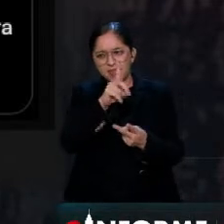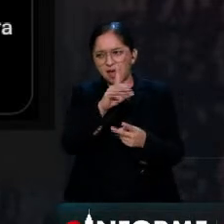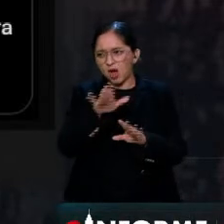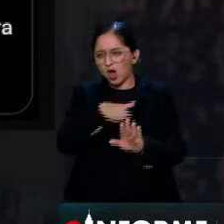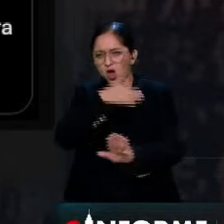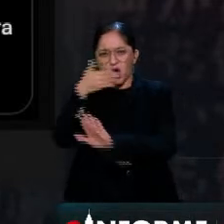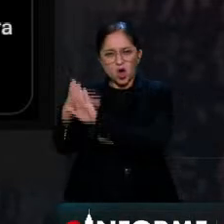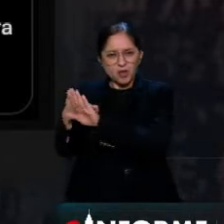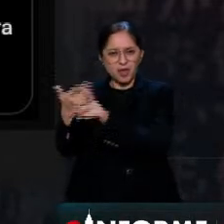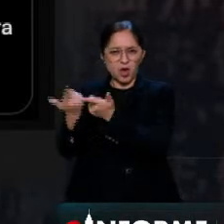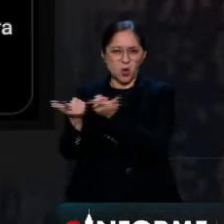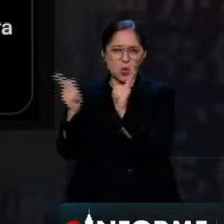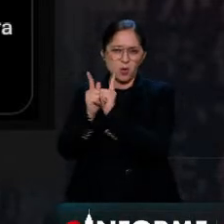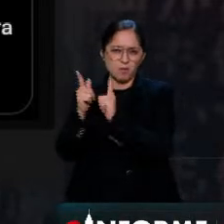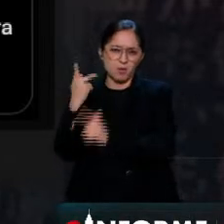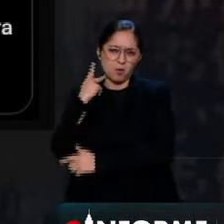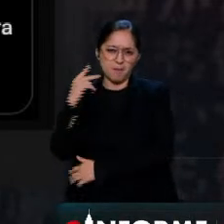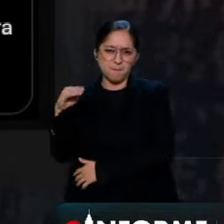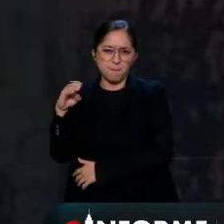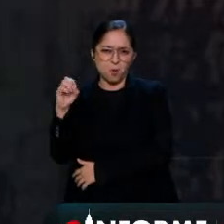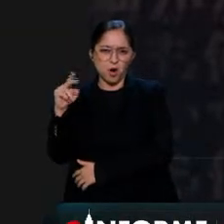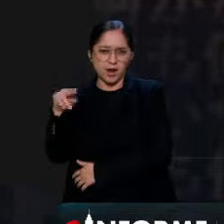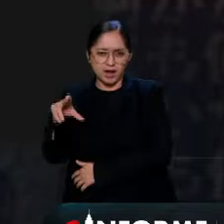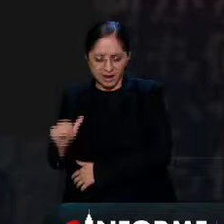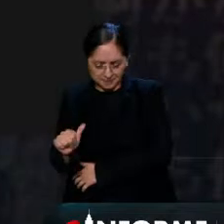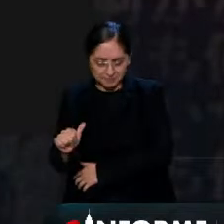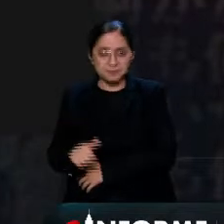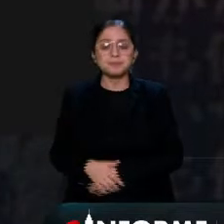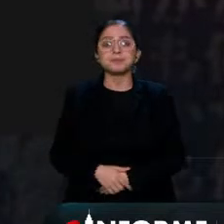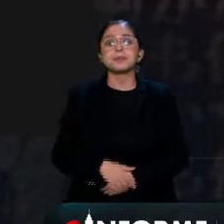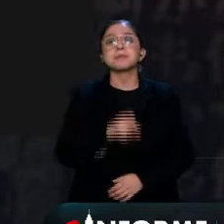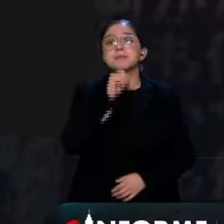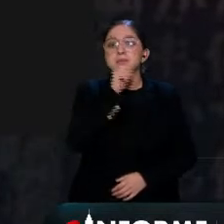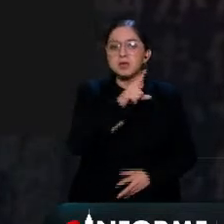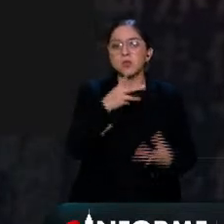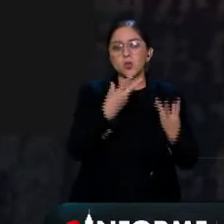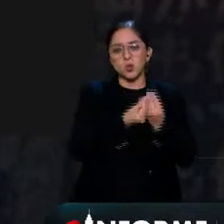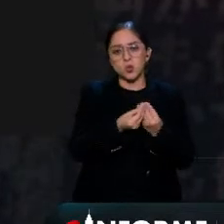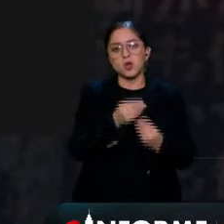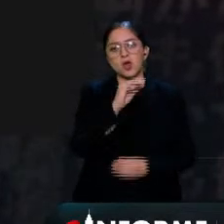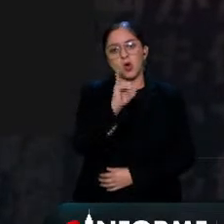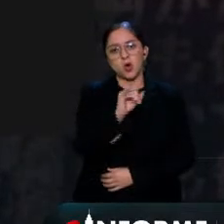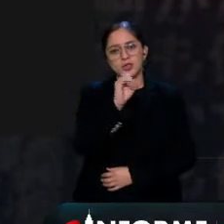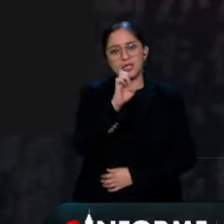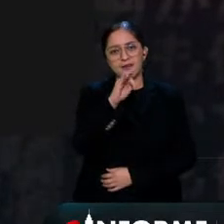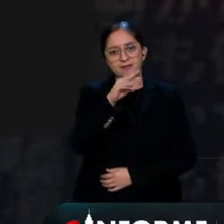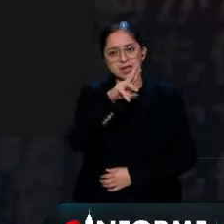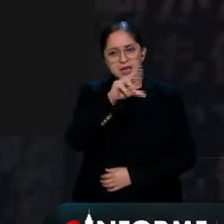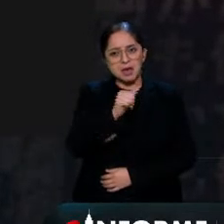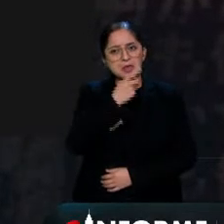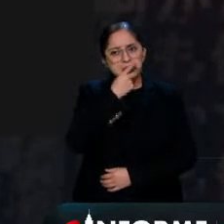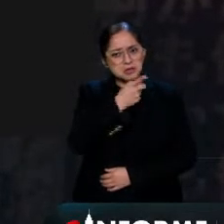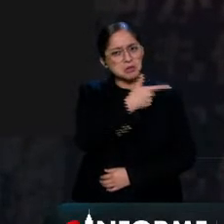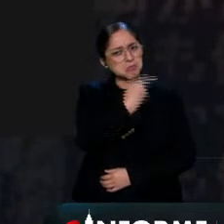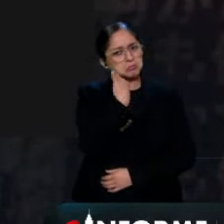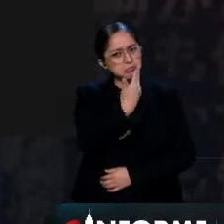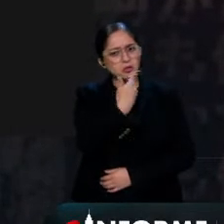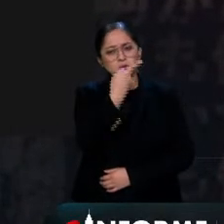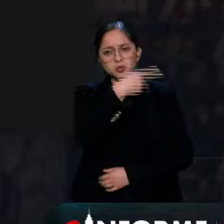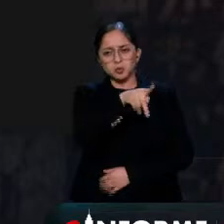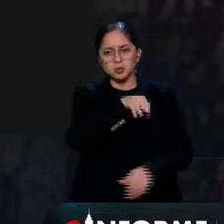en contra de Morena. En contraparte de Calderón estuvo Josefina Vázquez Mota que reconoció la experiencia de Enrique